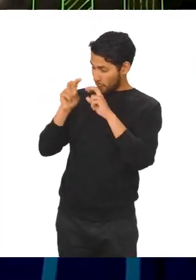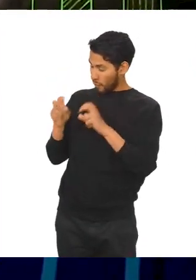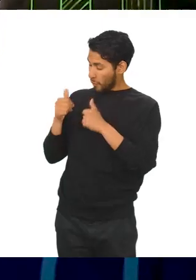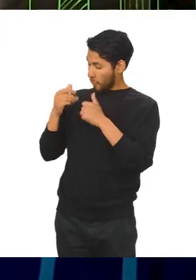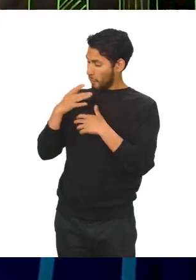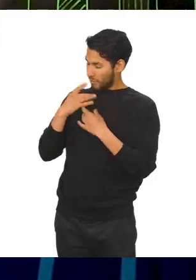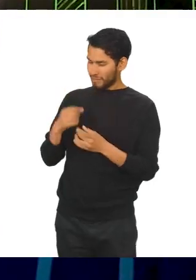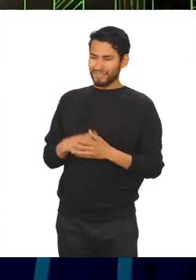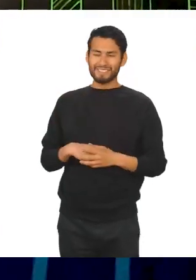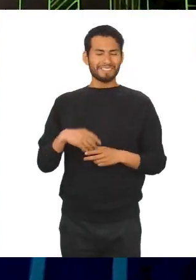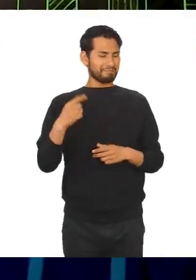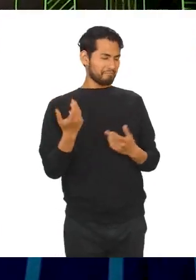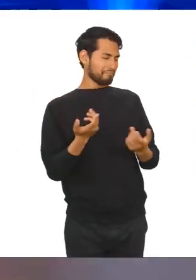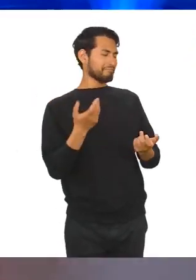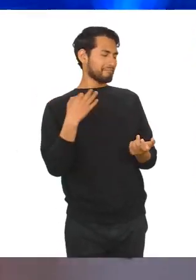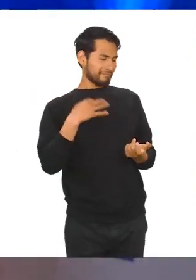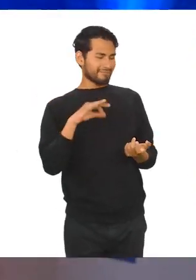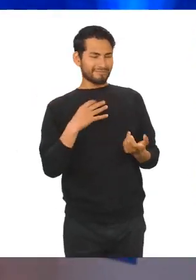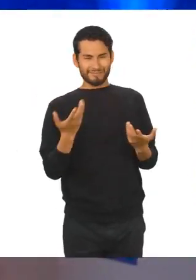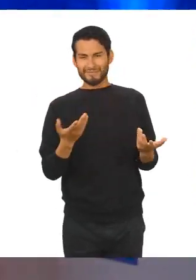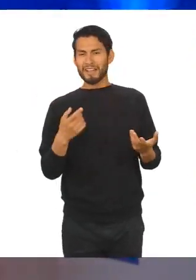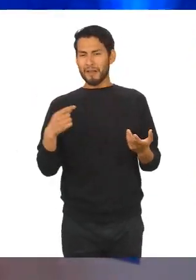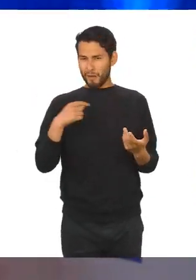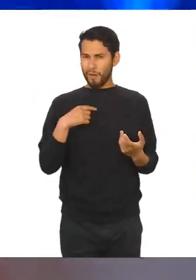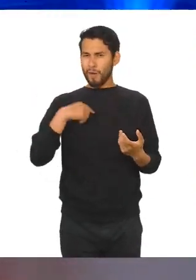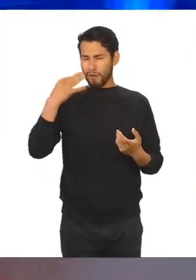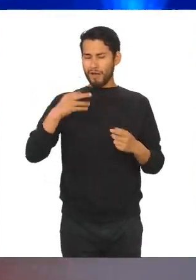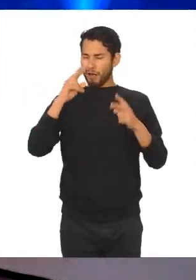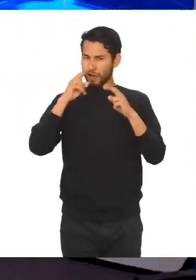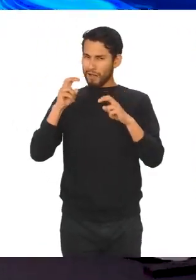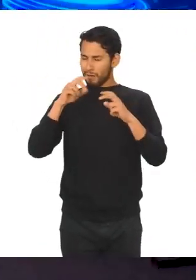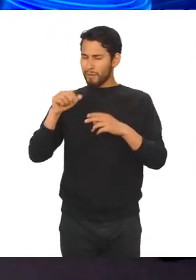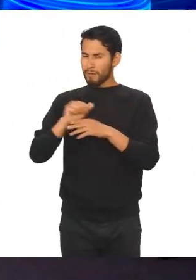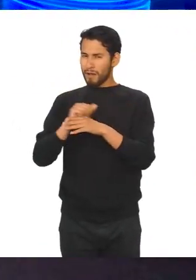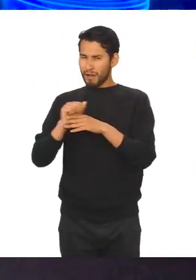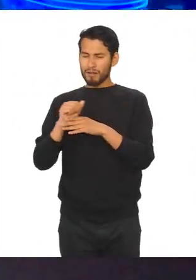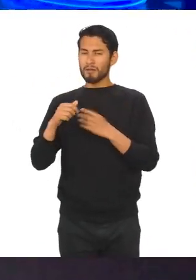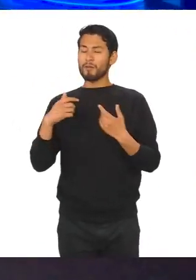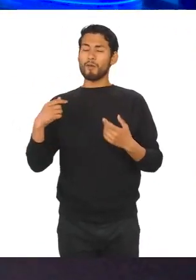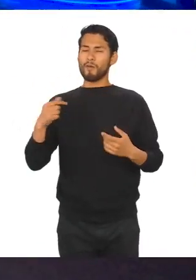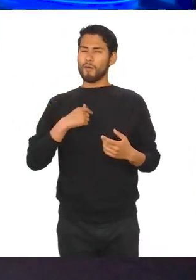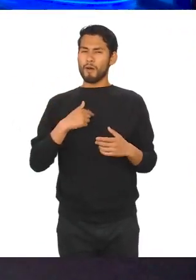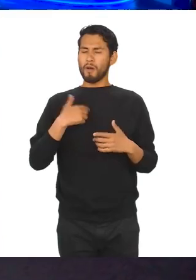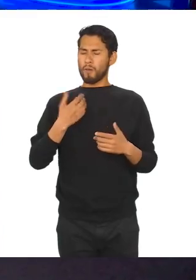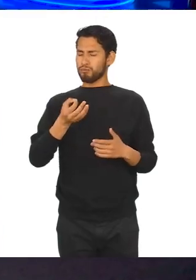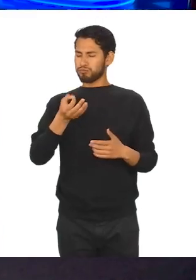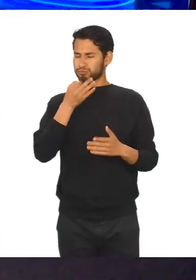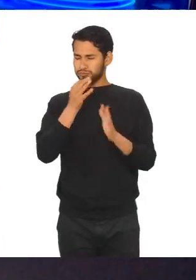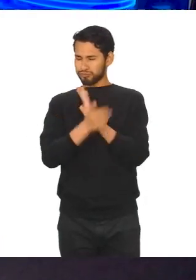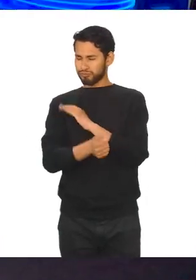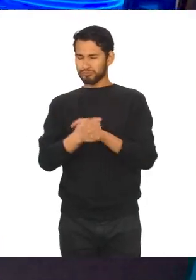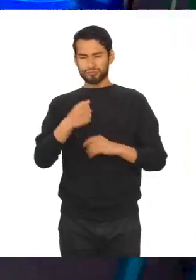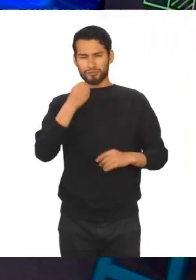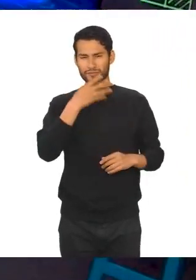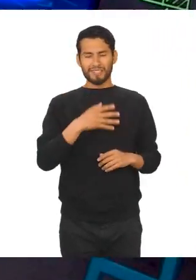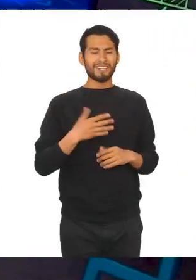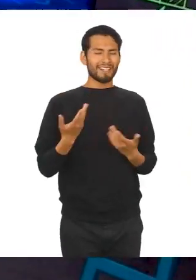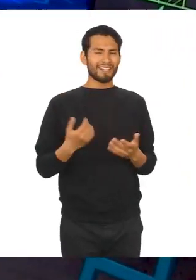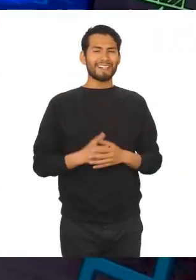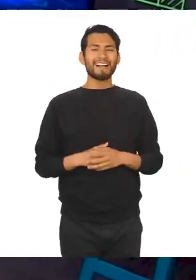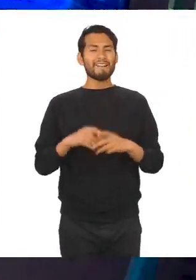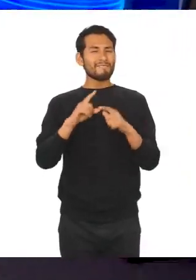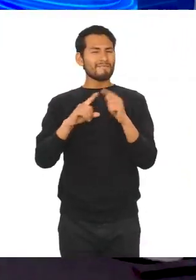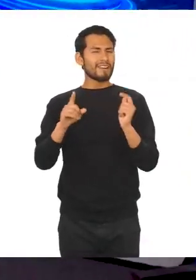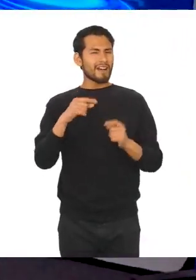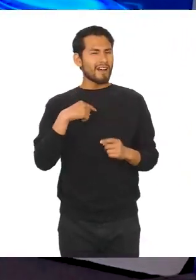interesante todo lo que investigaste! Yo siempre, profe. De verdad te estuve repasando unos ejercicios y ya soy una capa en este